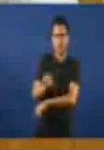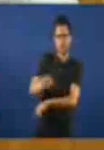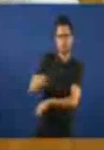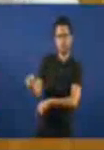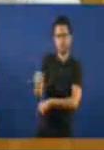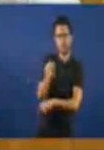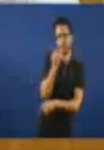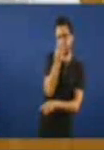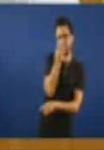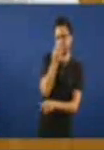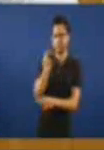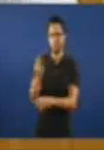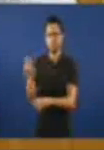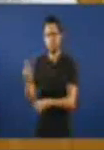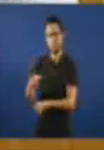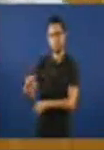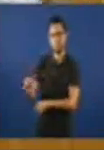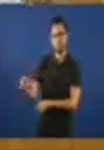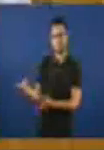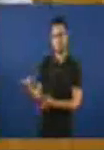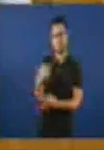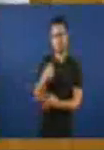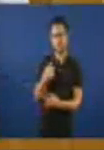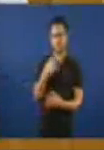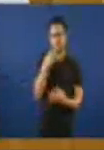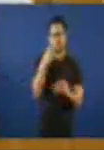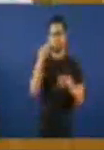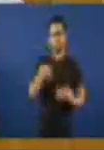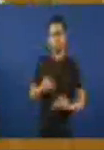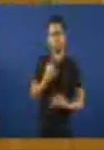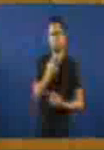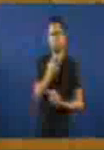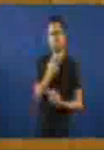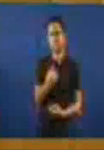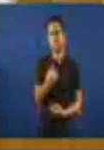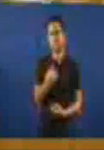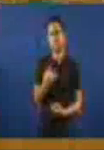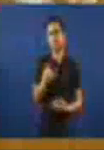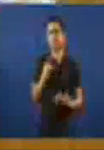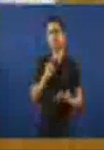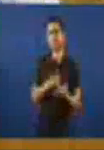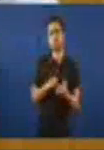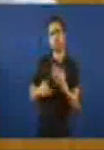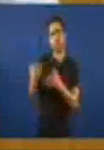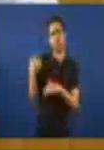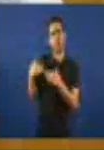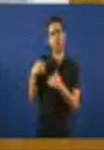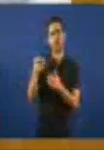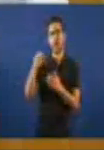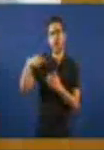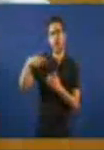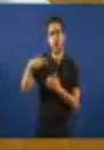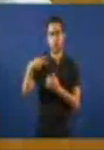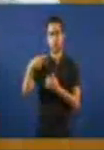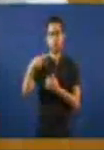Vostedes creen que isto é unha Cámara de Diputados Mercente de Tarnó? No afirmo que o que aconteceu en Angrois, non é unha accidente ferroviária,